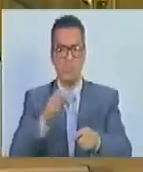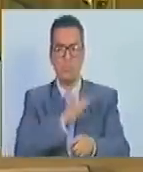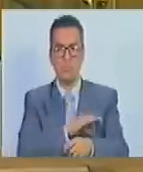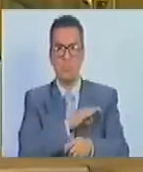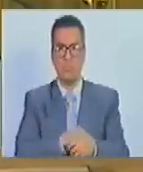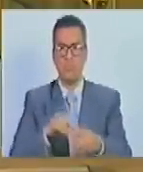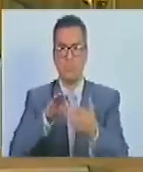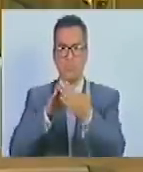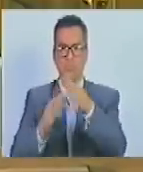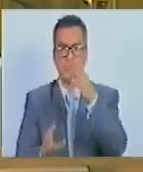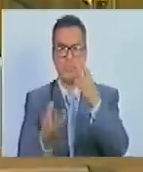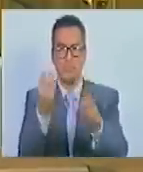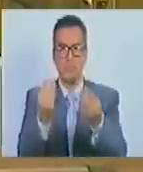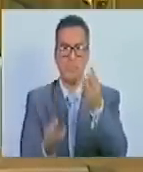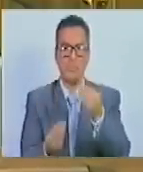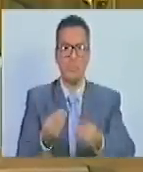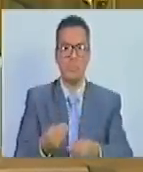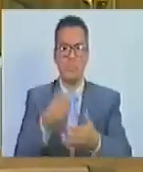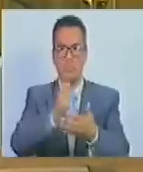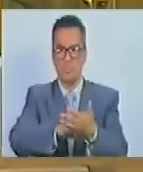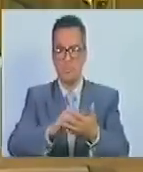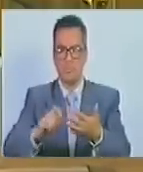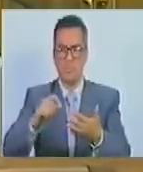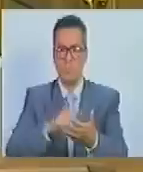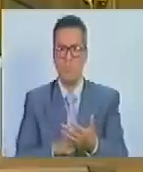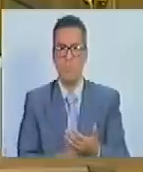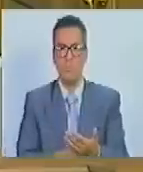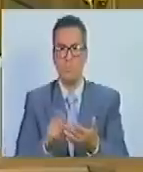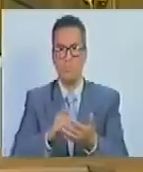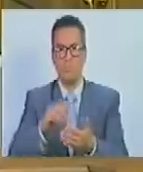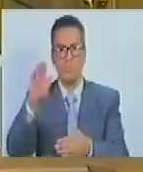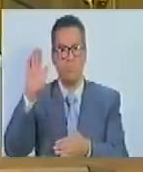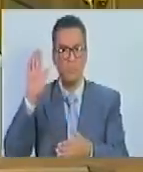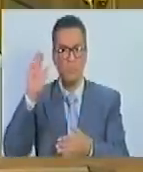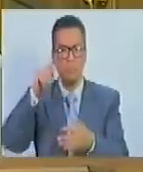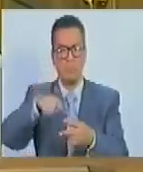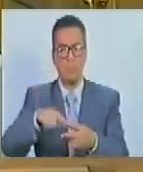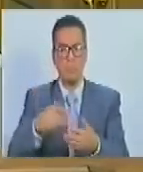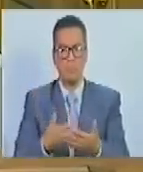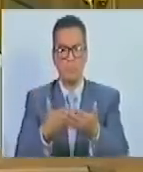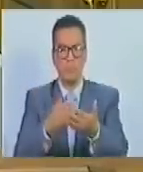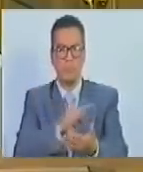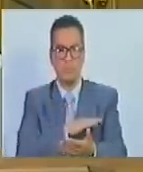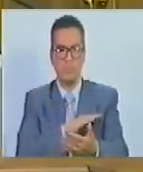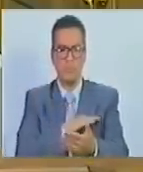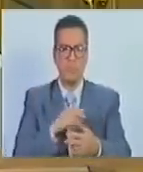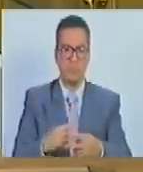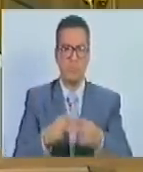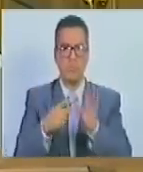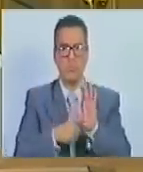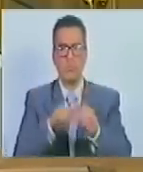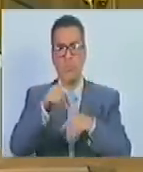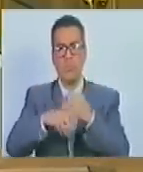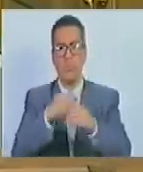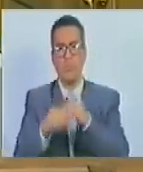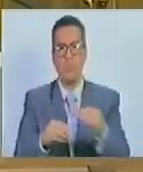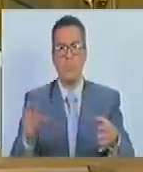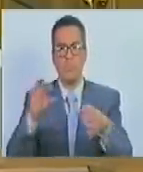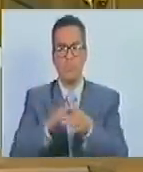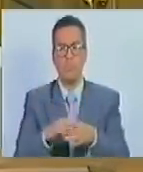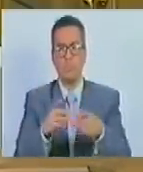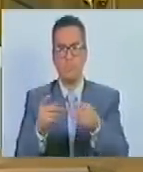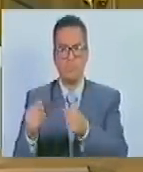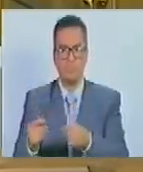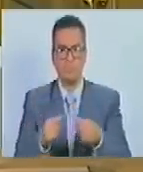del Consejo Comunal el comprobante de la declaración jurada de patrimonio de las voceras y voceros de la unidad